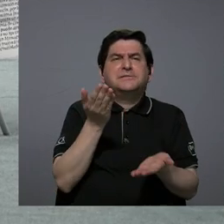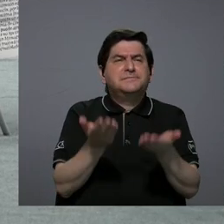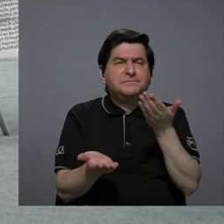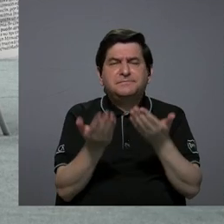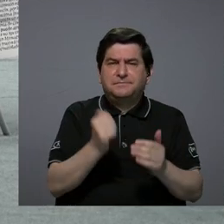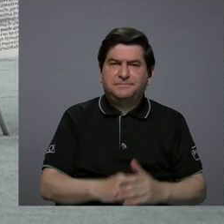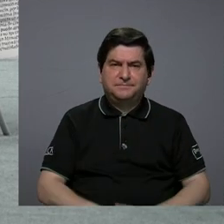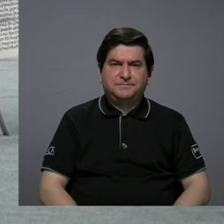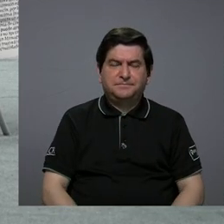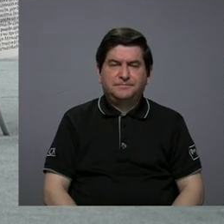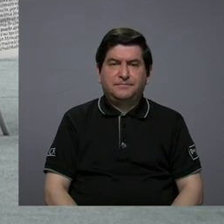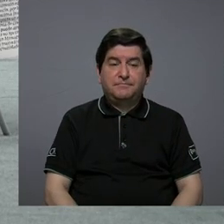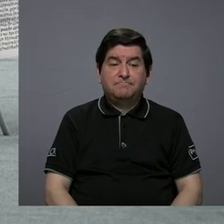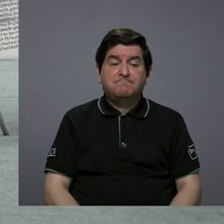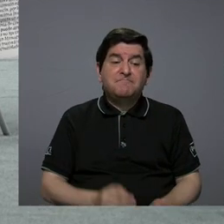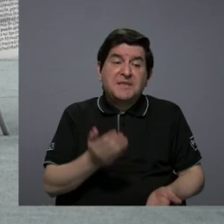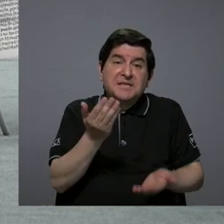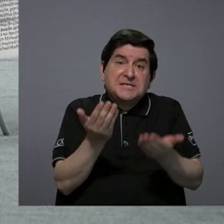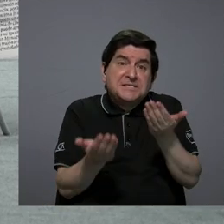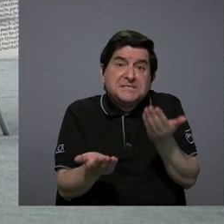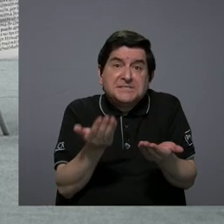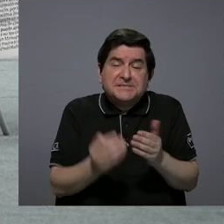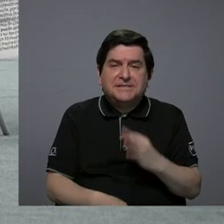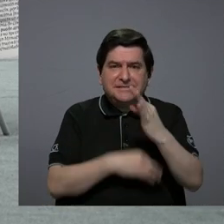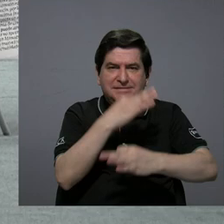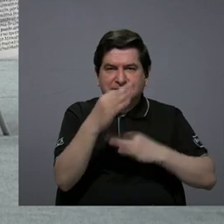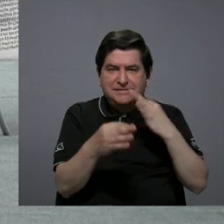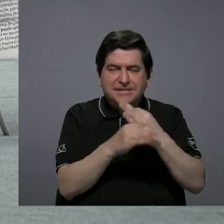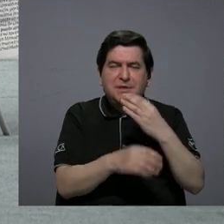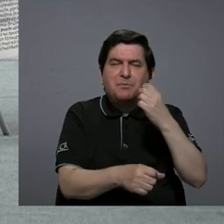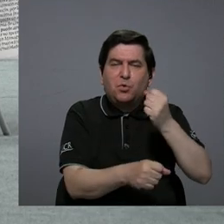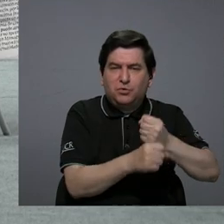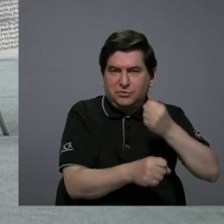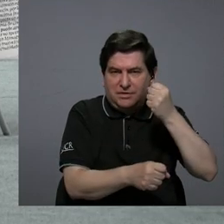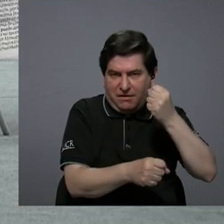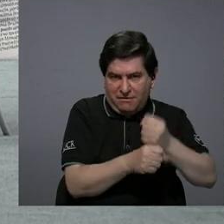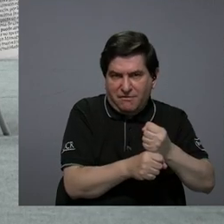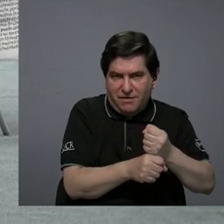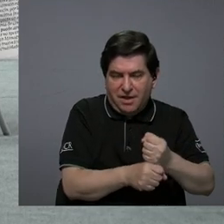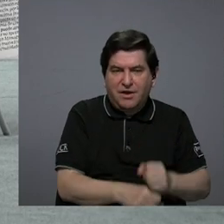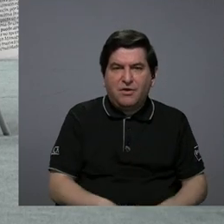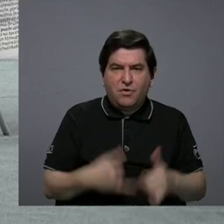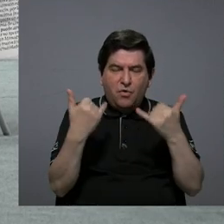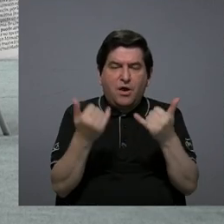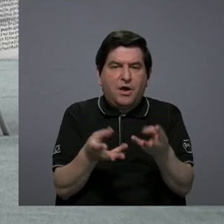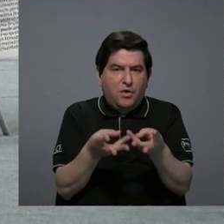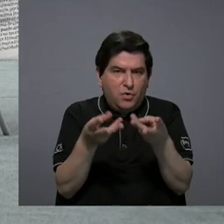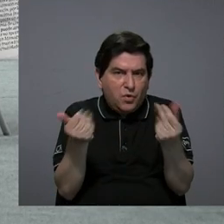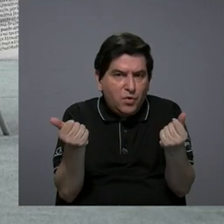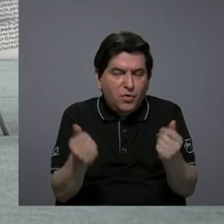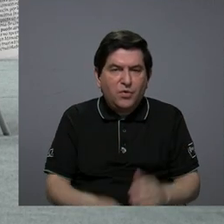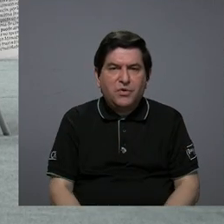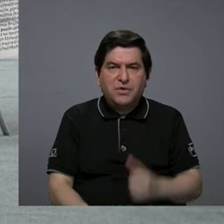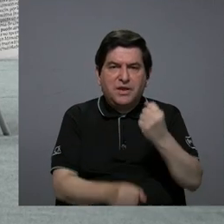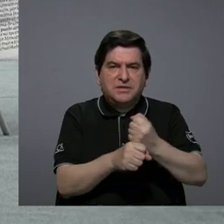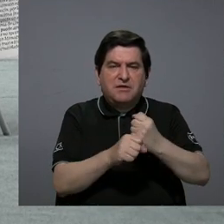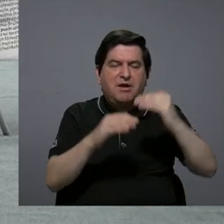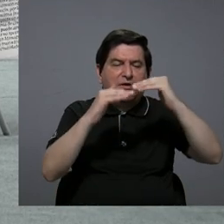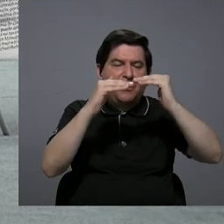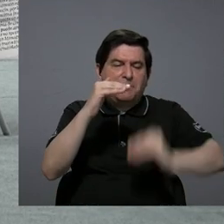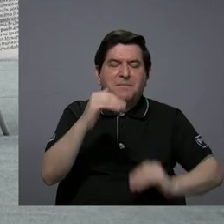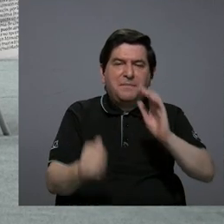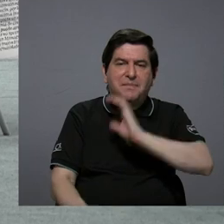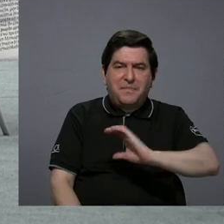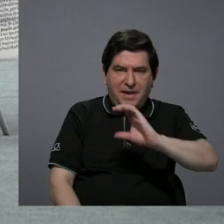ser que es muy probable que el tipo de empleo que se esté generando sea un empleo de baja calidad